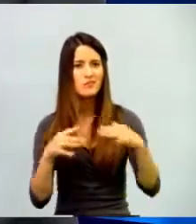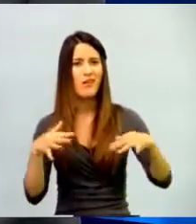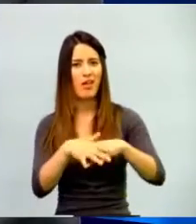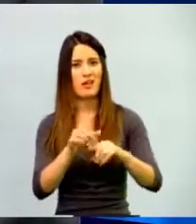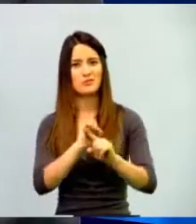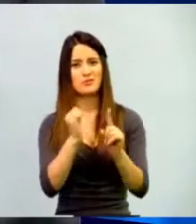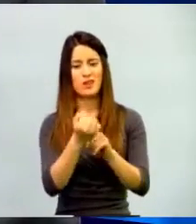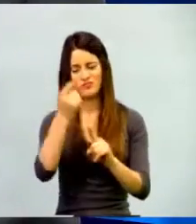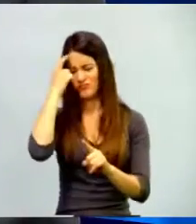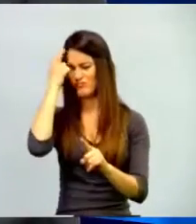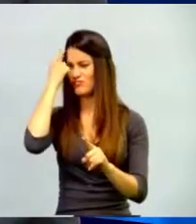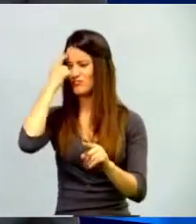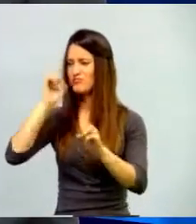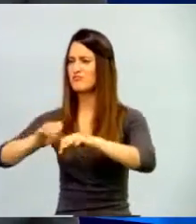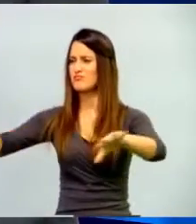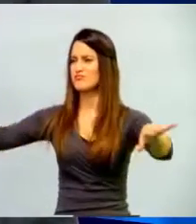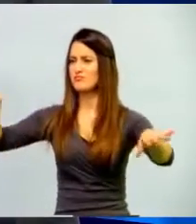sociales.